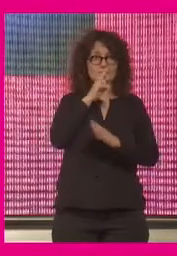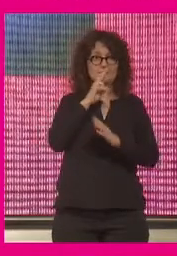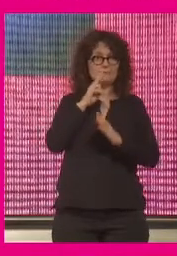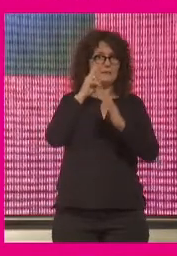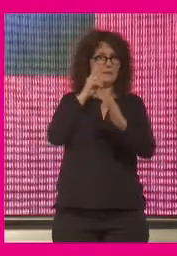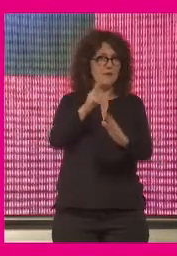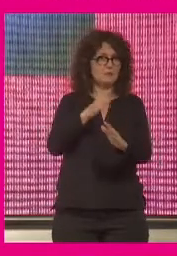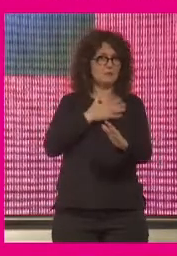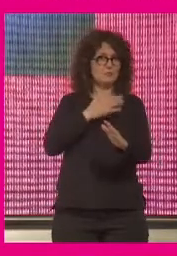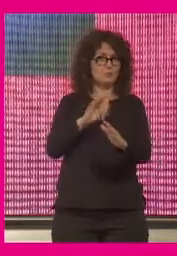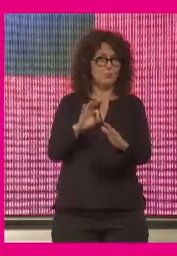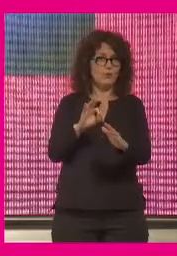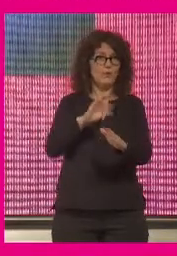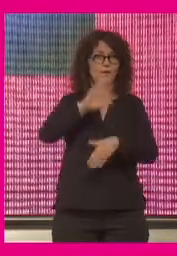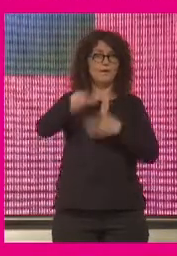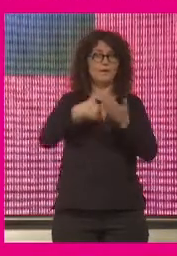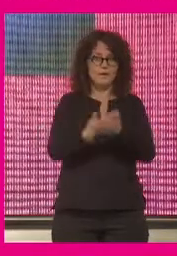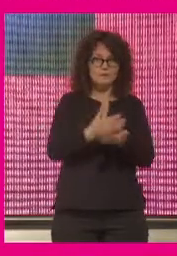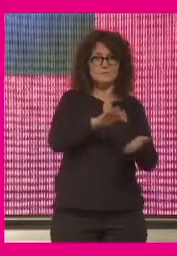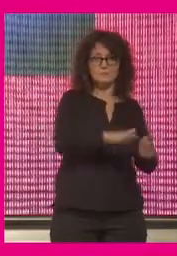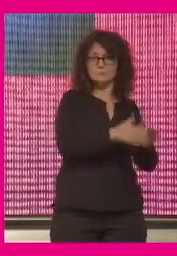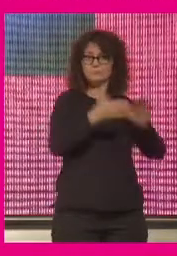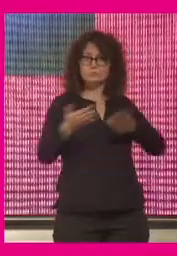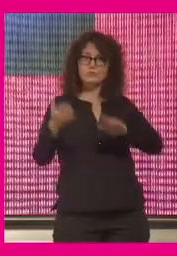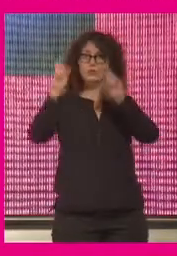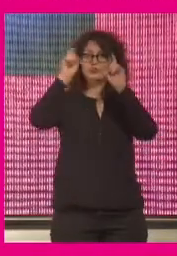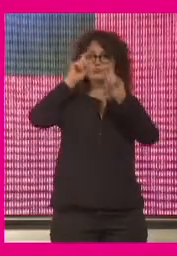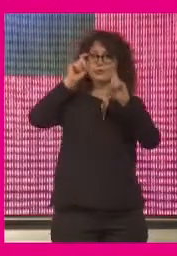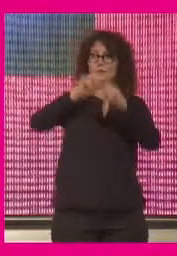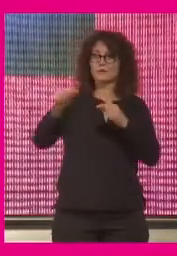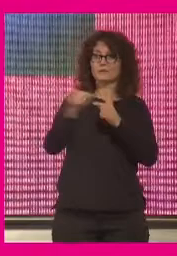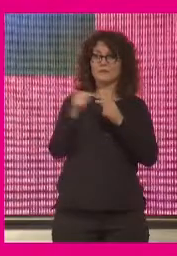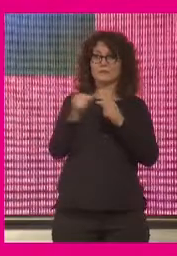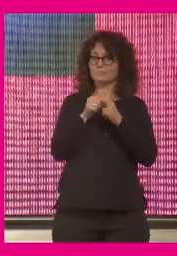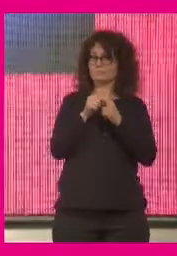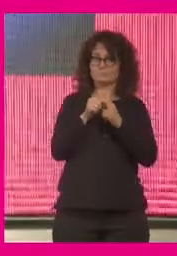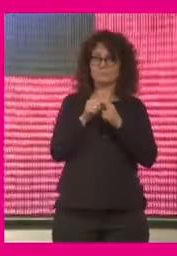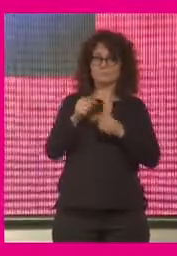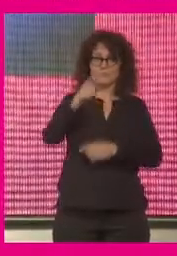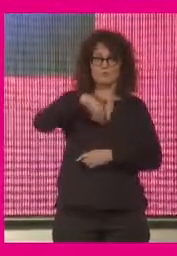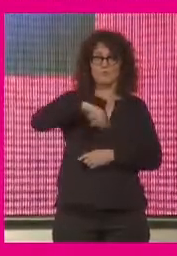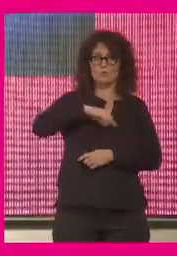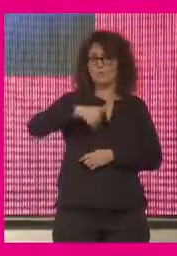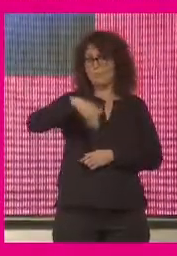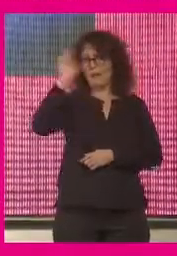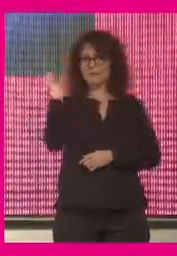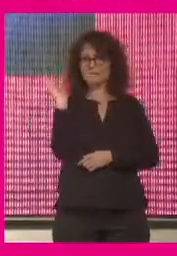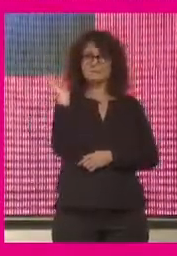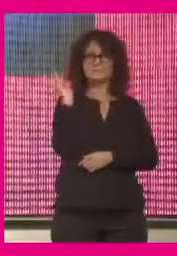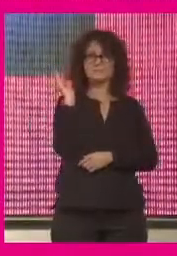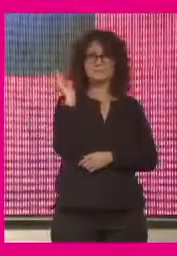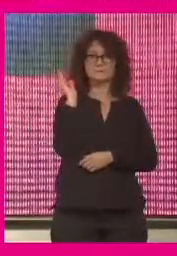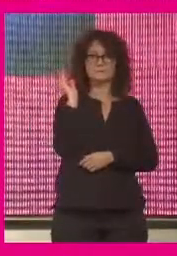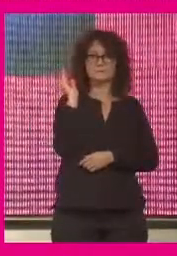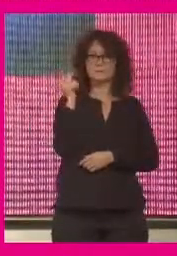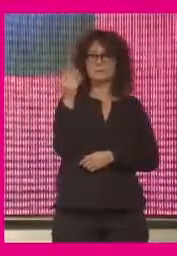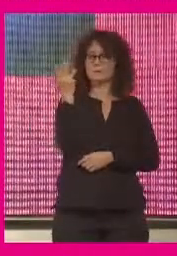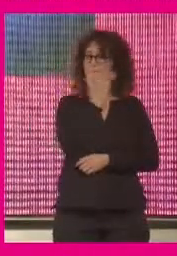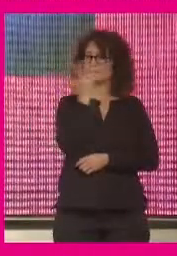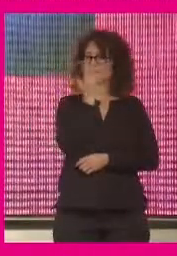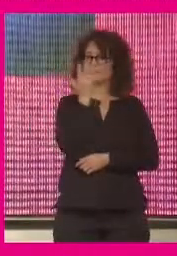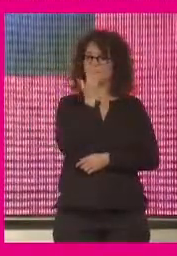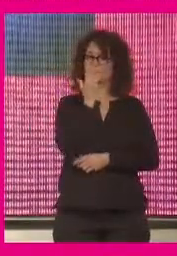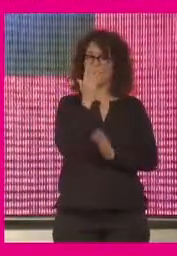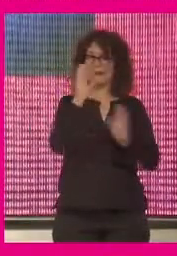habríamos tardado en incorporar la capacidad de ser docentes a distancia habríamos tardado muchísimo más habríamos sido muy reacios y